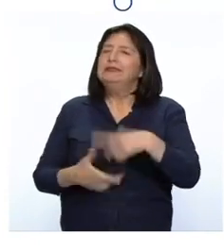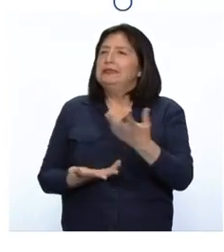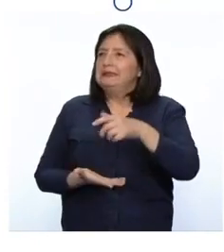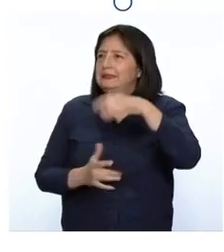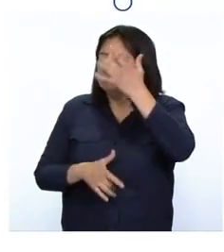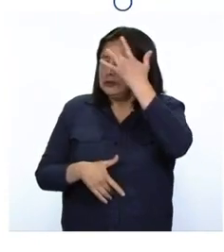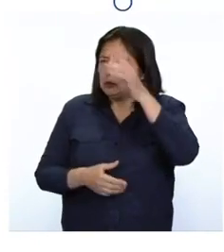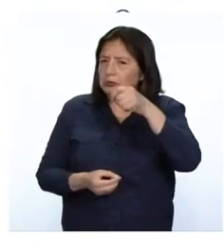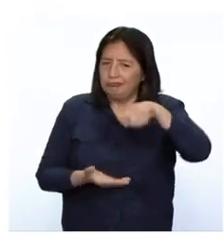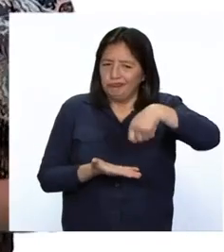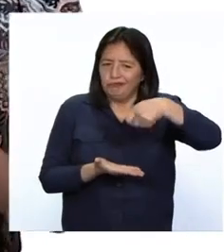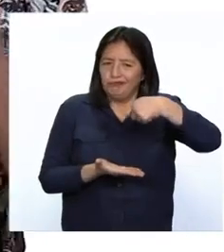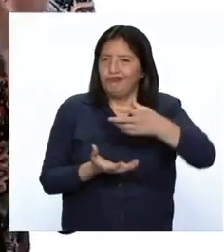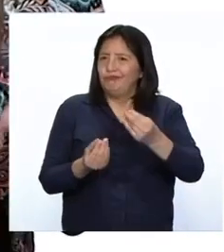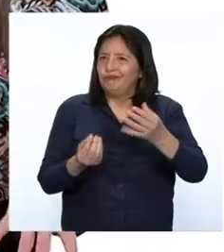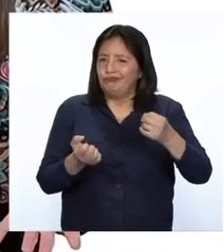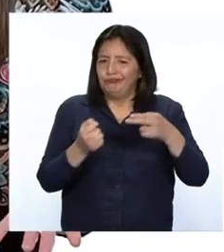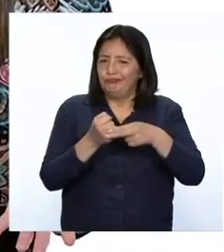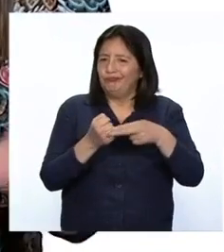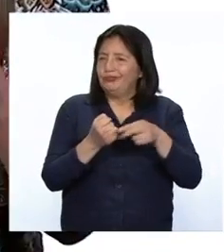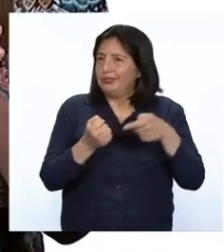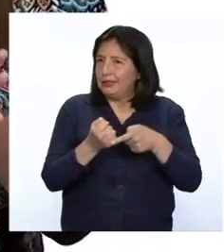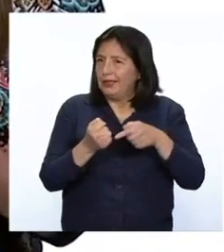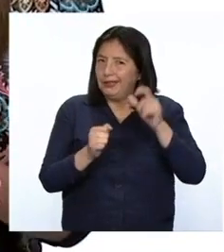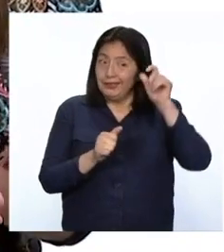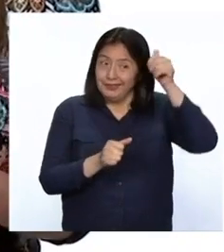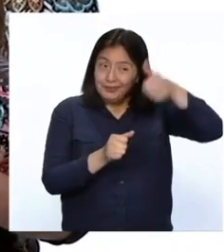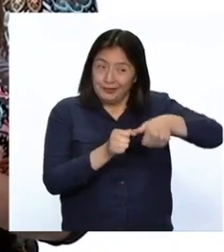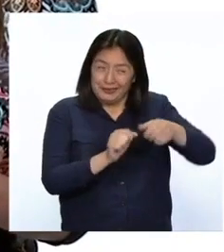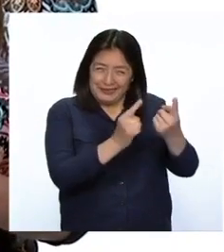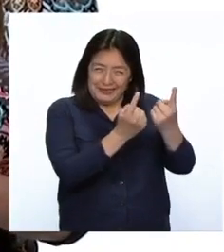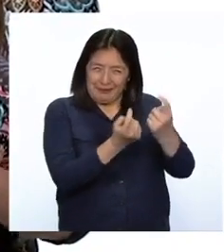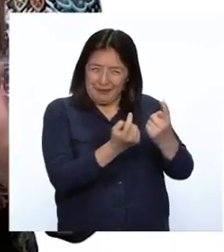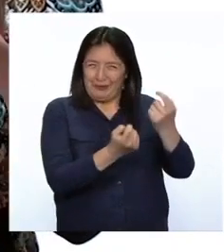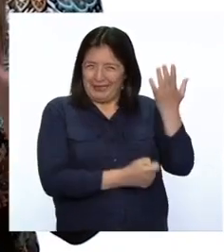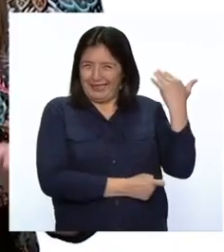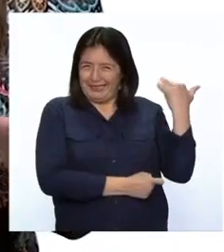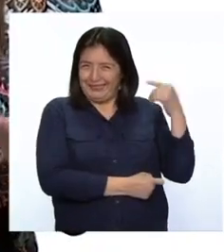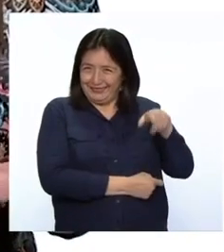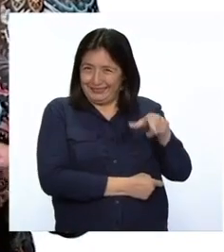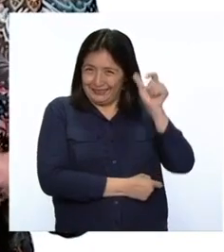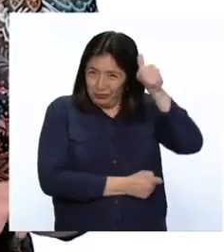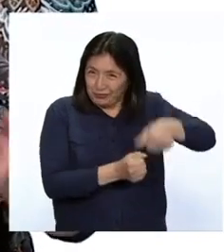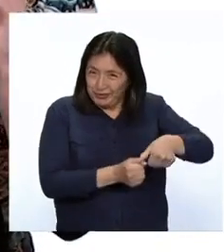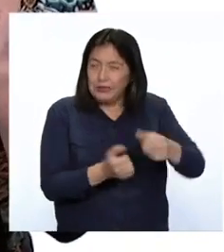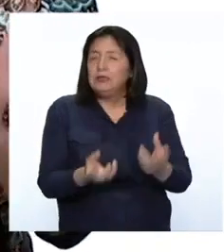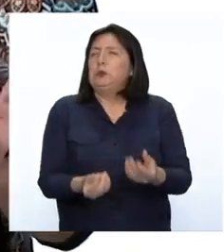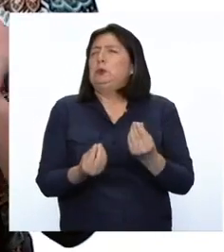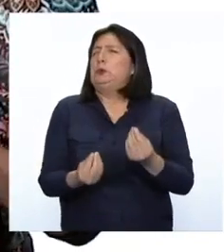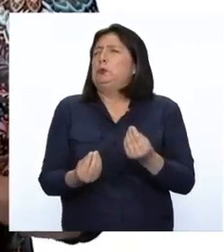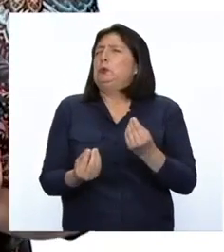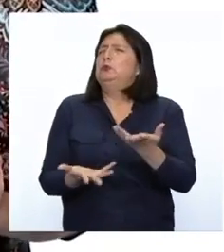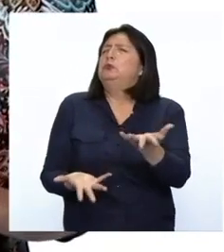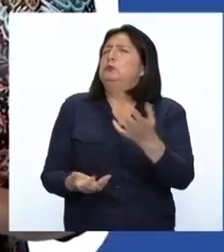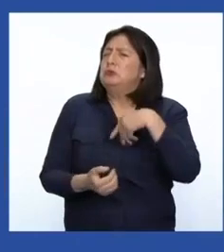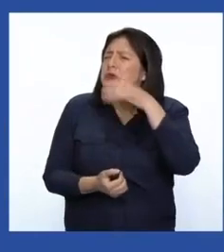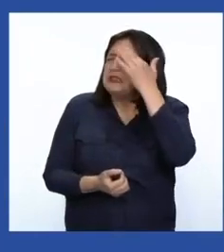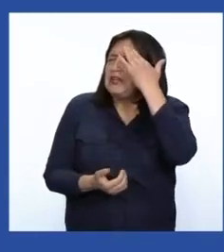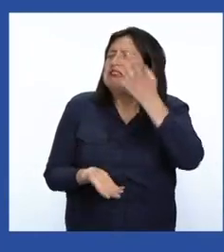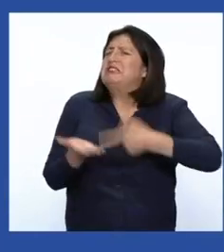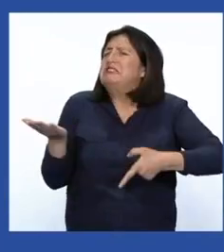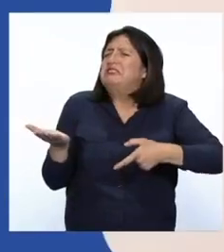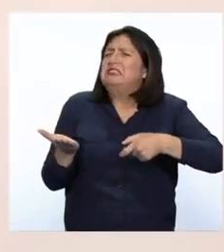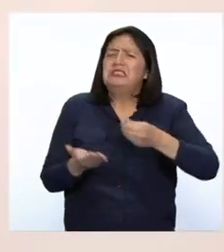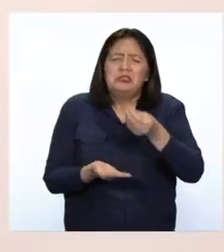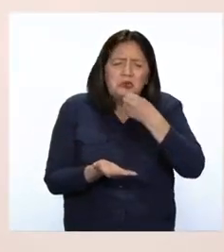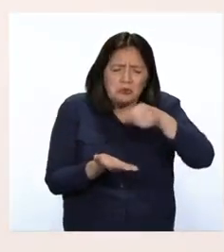alimentación rica en hierro. ¿Recuerdan la pregunta de hace unos minutitos? ¿Cómo podemos saber qué alimentos contienen